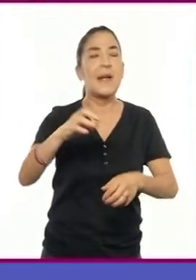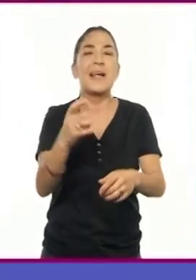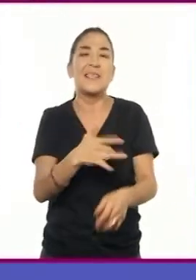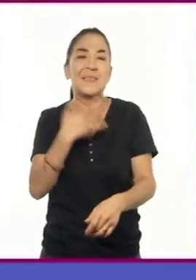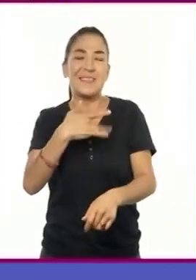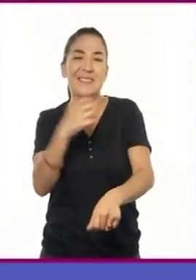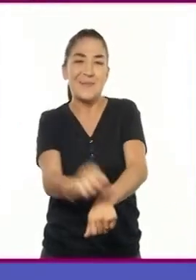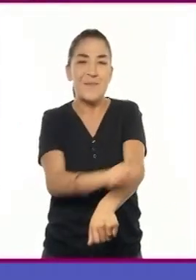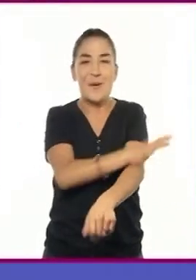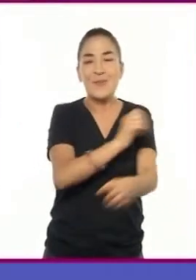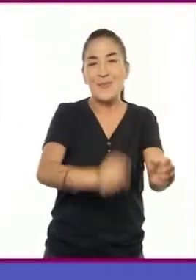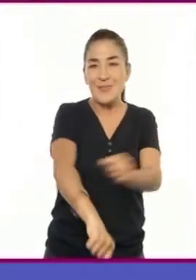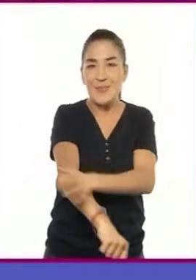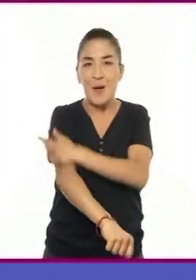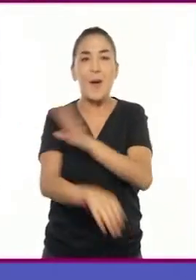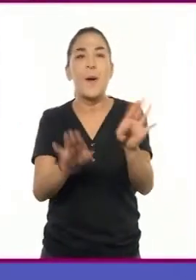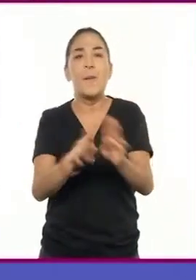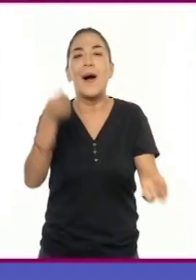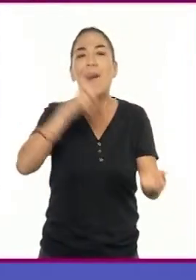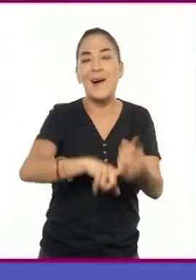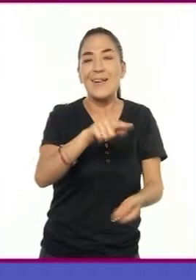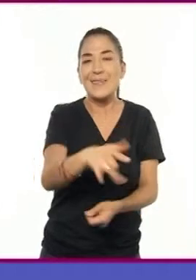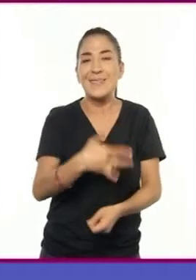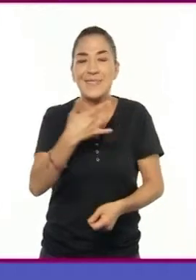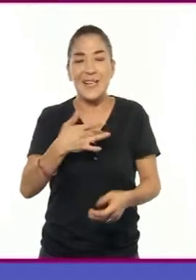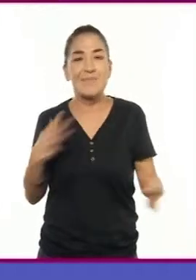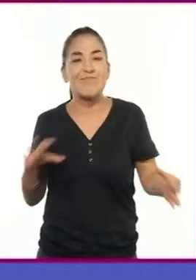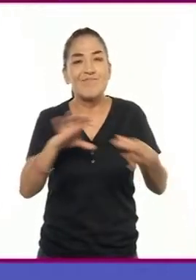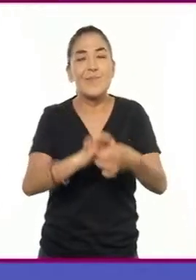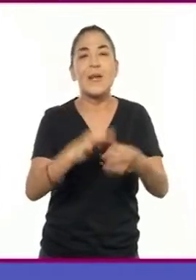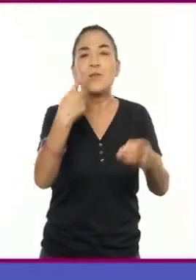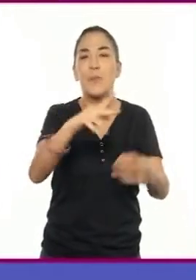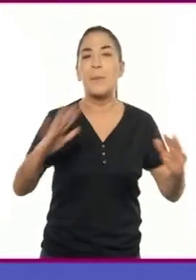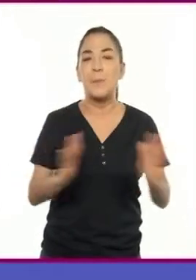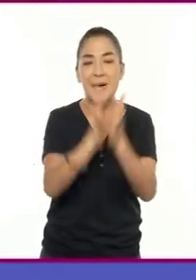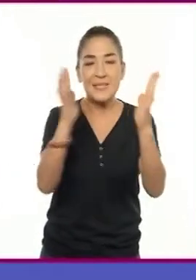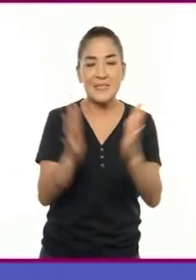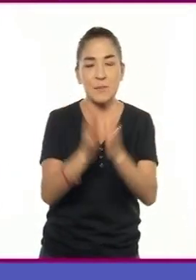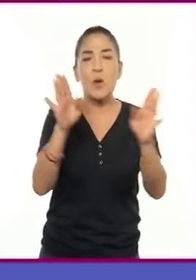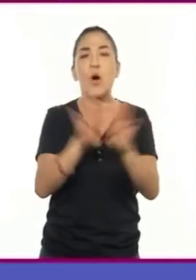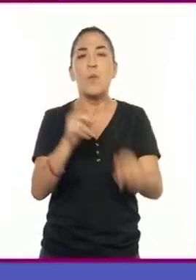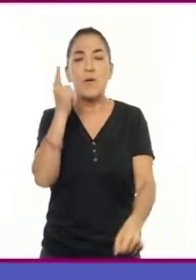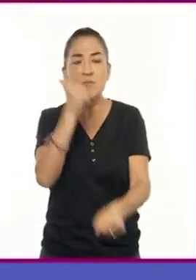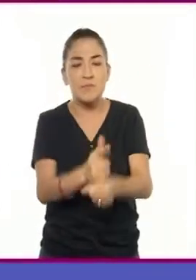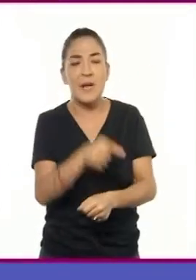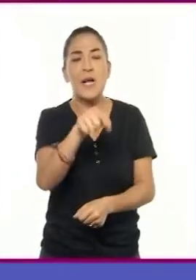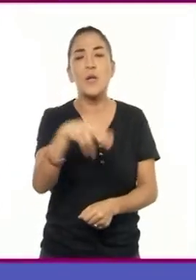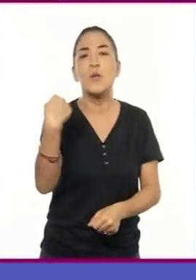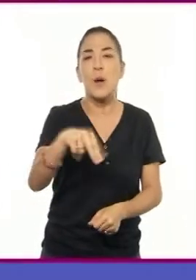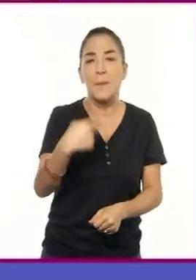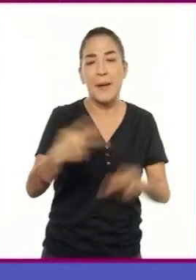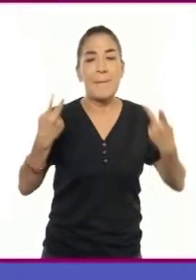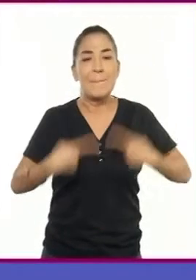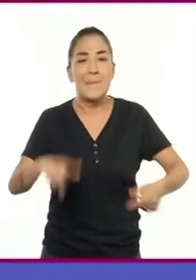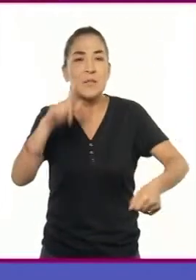Los diálogos indican a los actores el momento de su participación. Se pueden identificar por el nombre del personaje, después